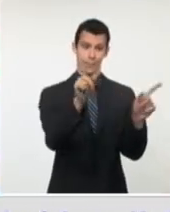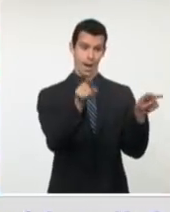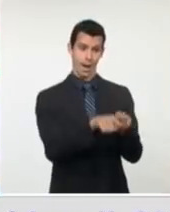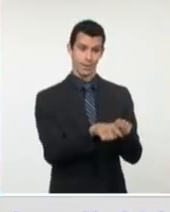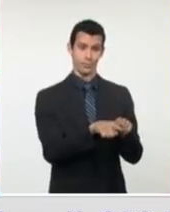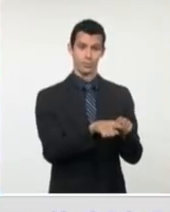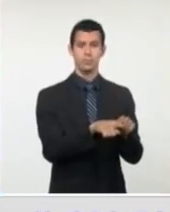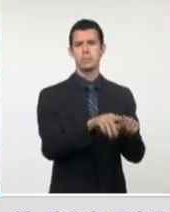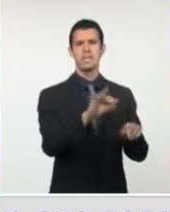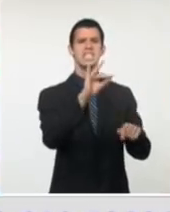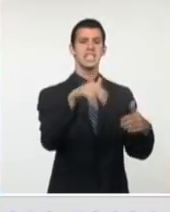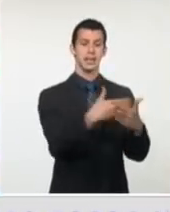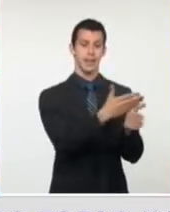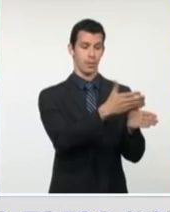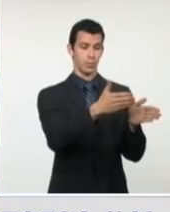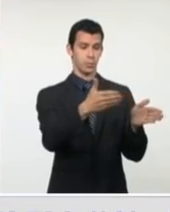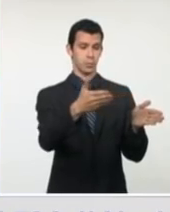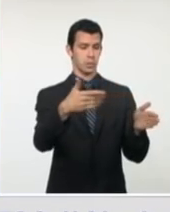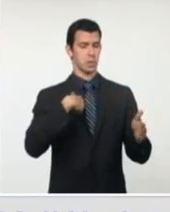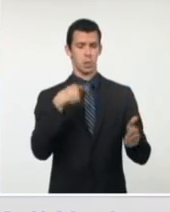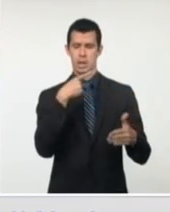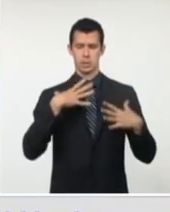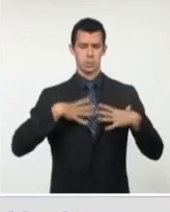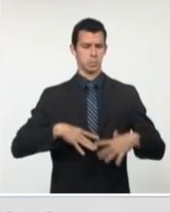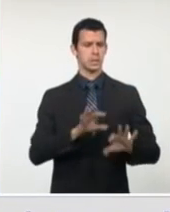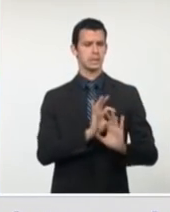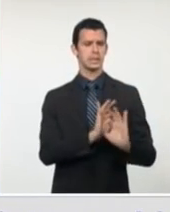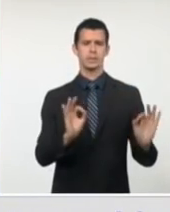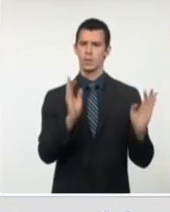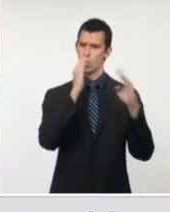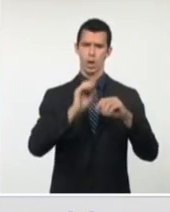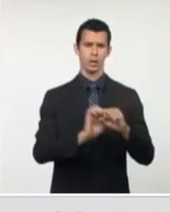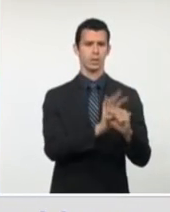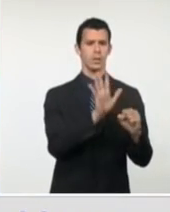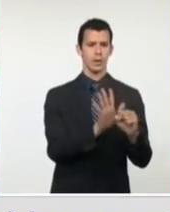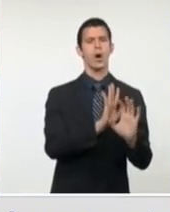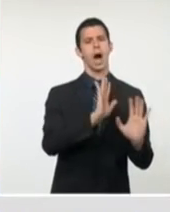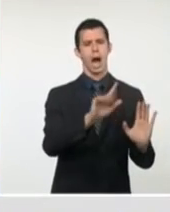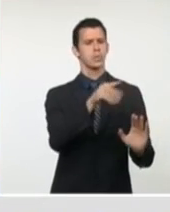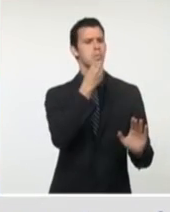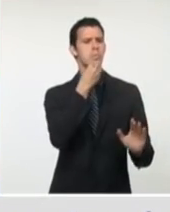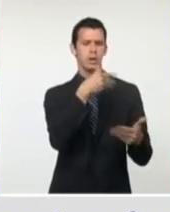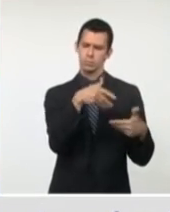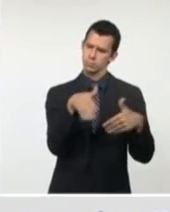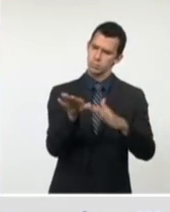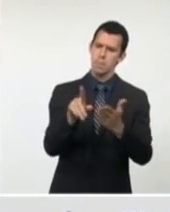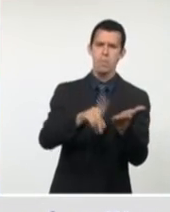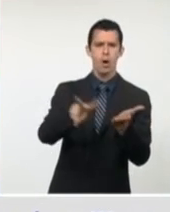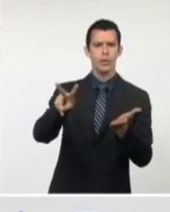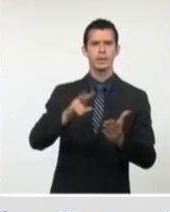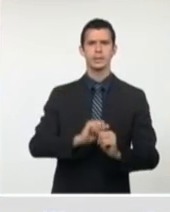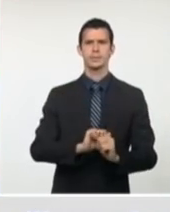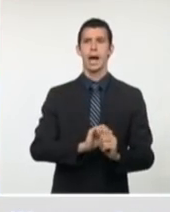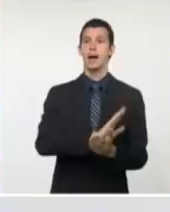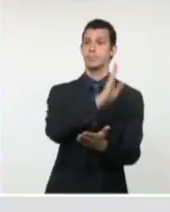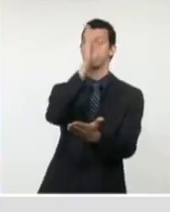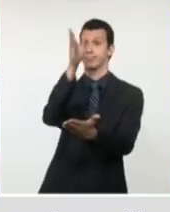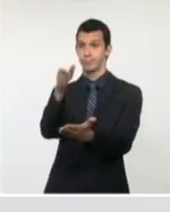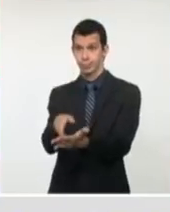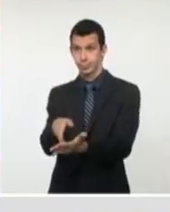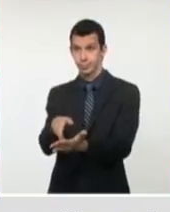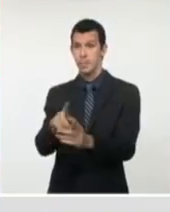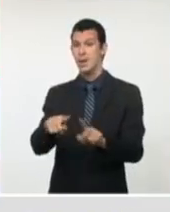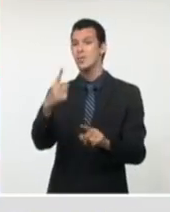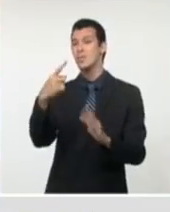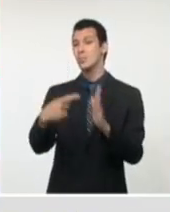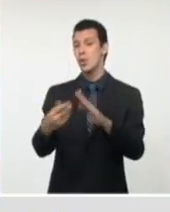día, al séptimo tiene el resultado. El resultado es negativo y por lo tanto se